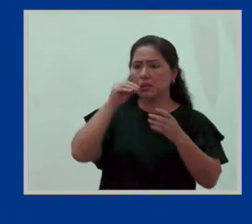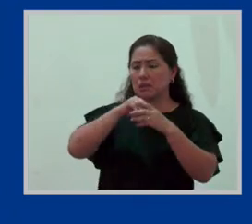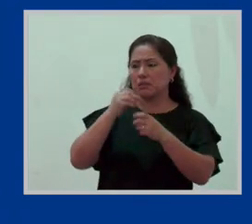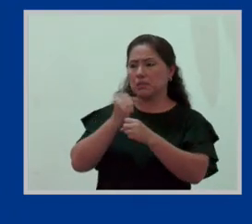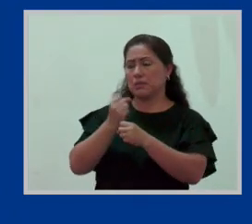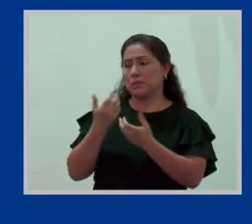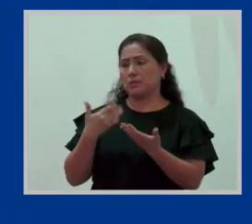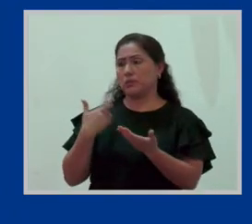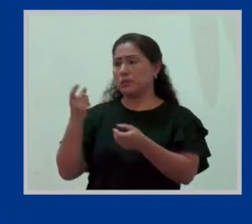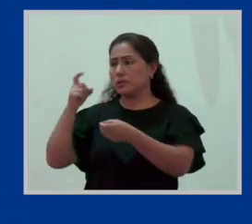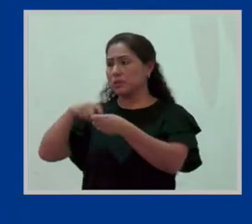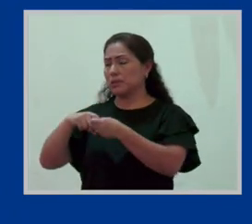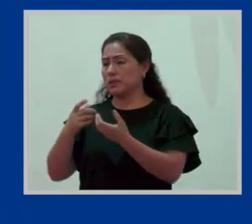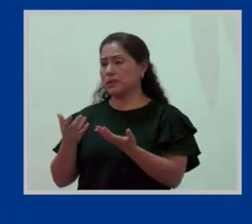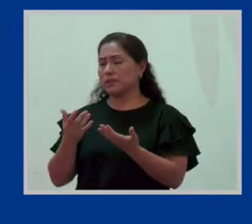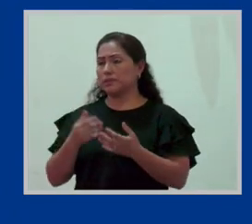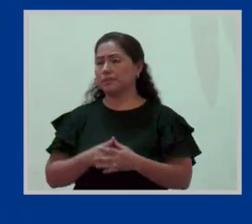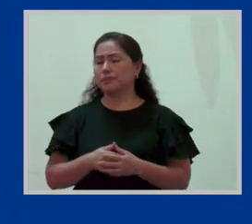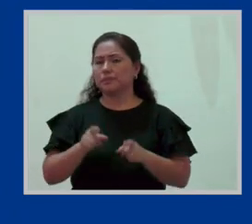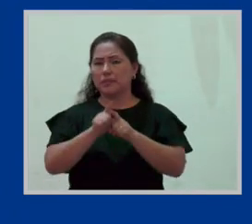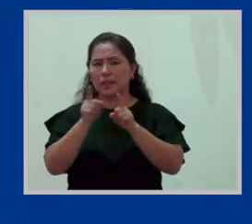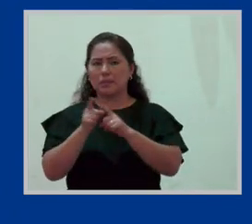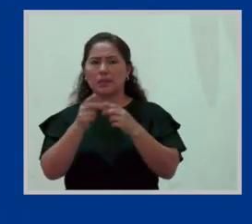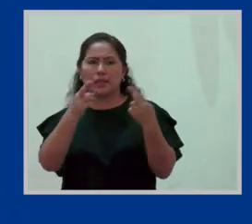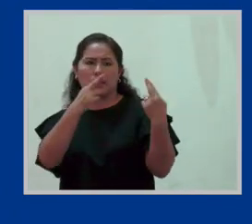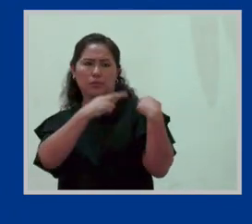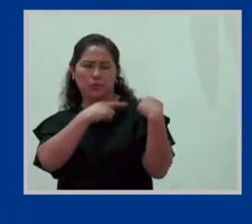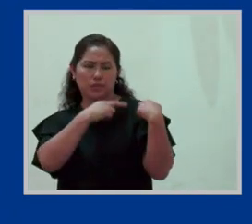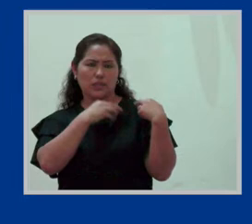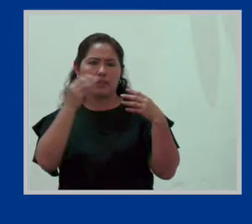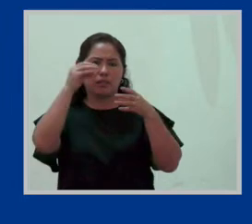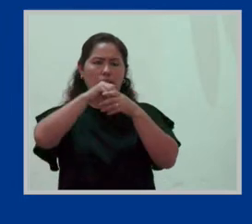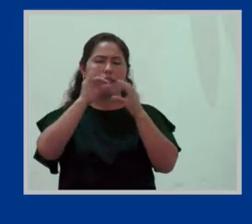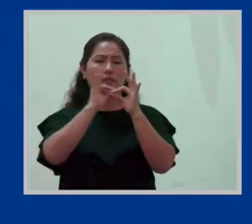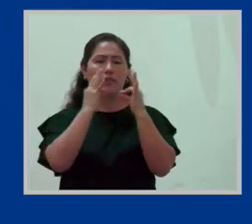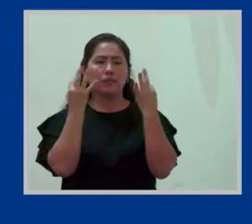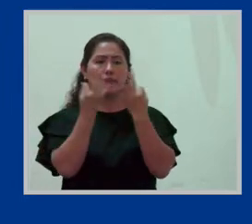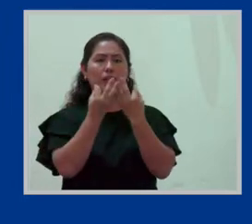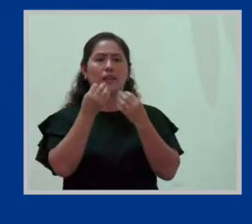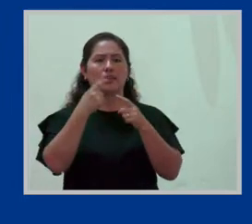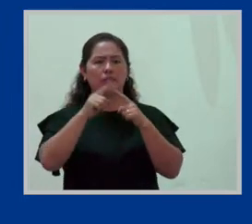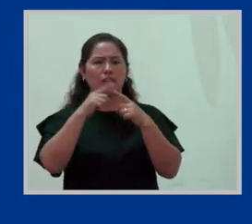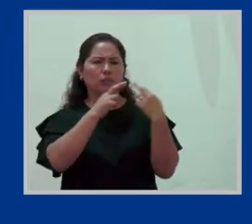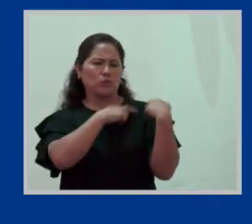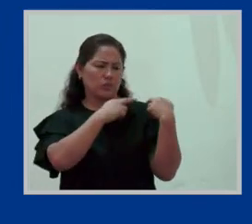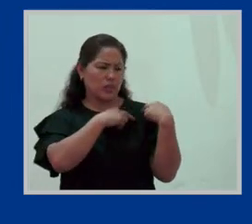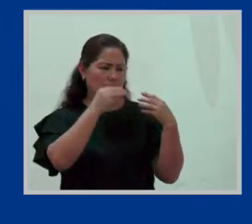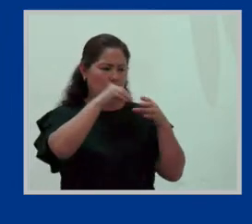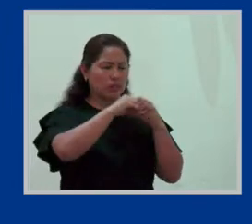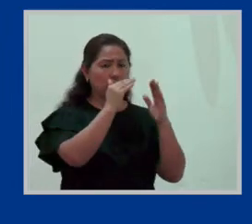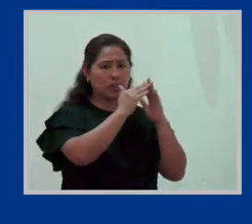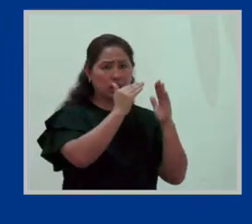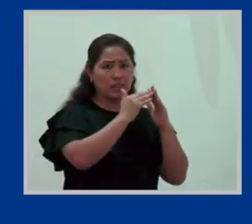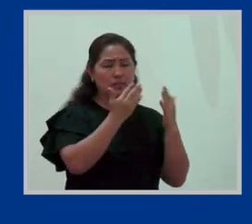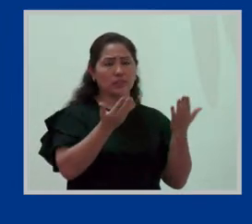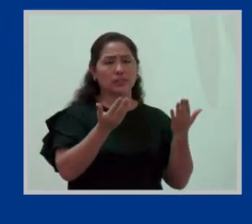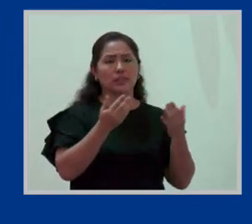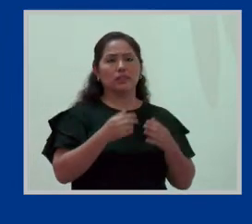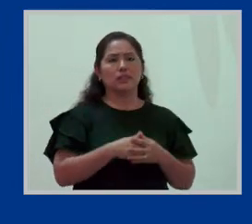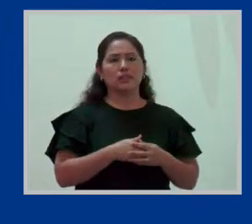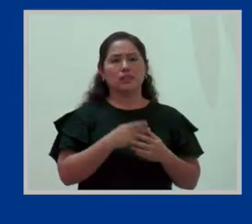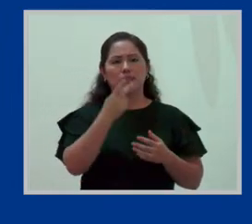exclusiva la atención de las responsabilidades familiares y las tareas domésticas que hemos venido señalando. No existe una